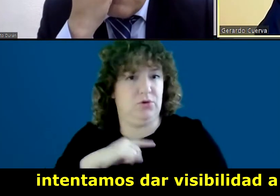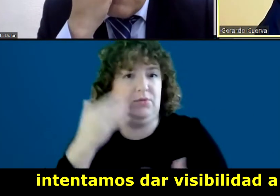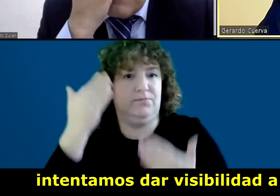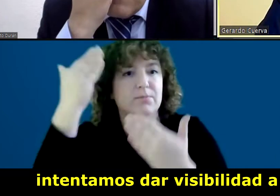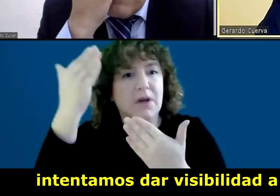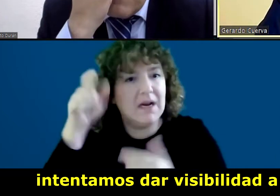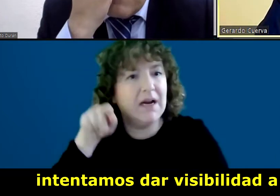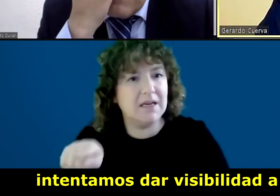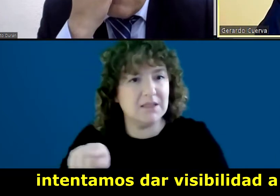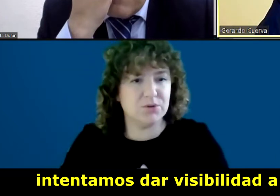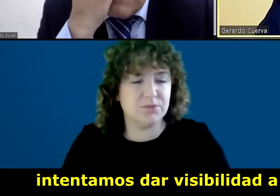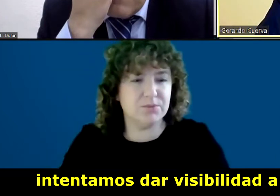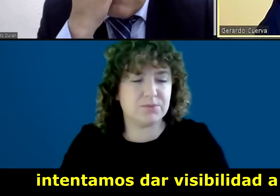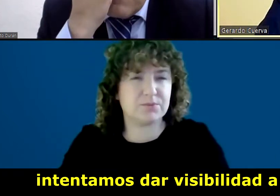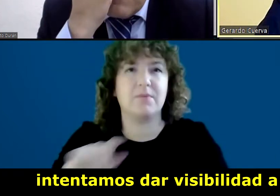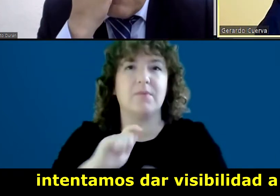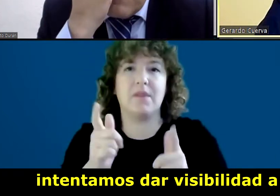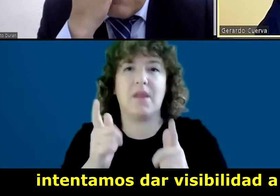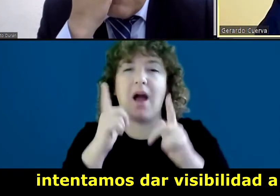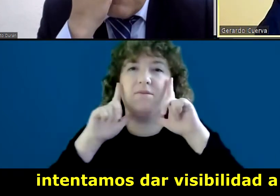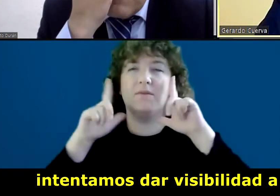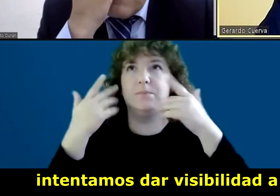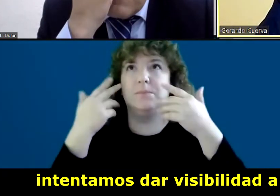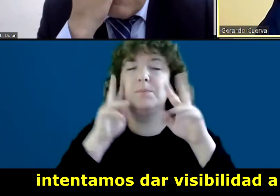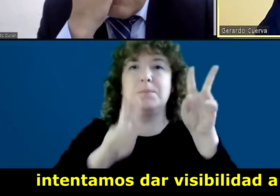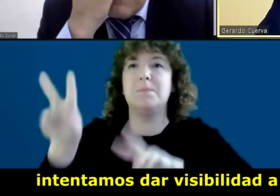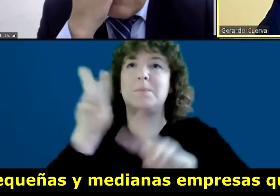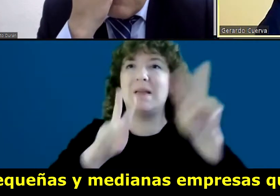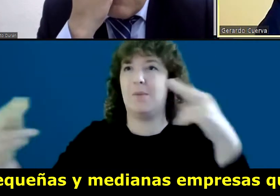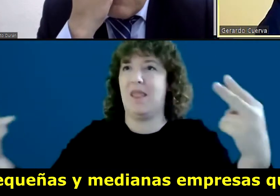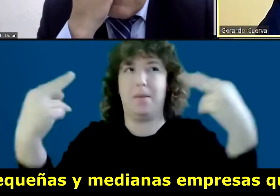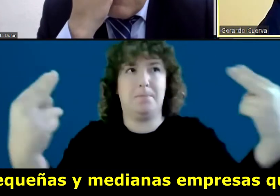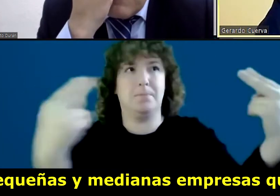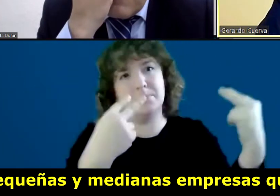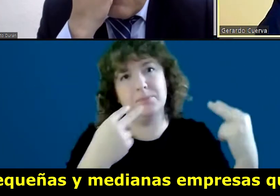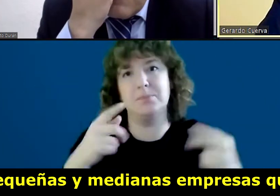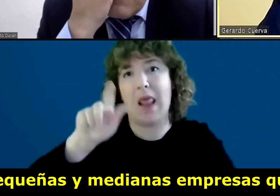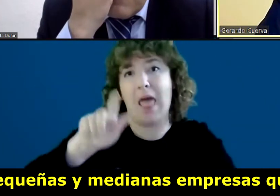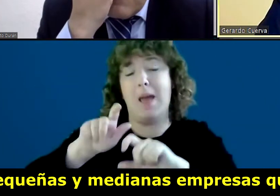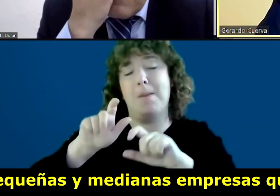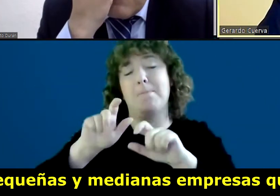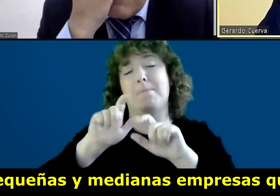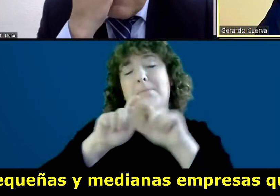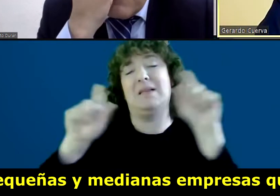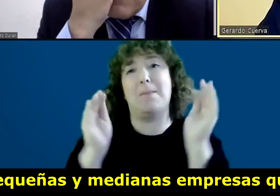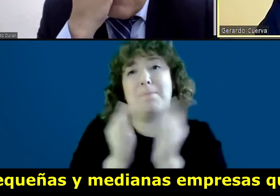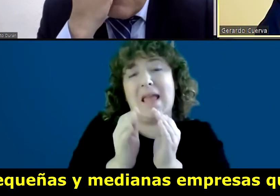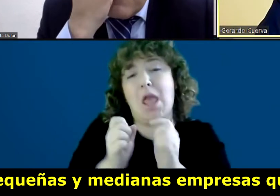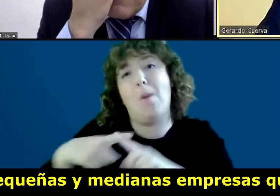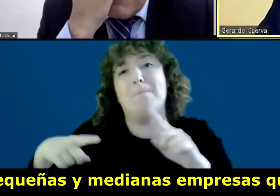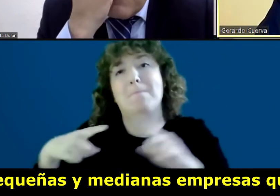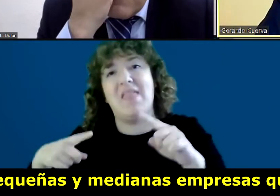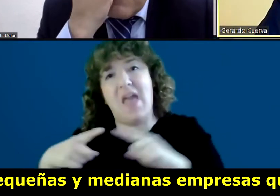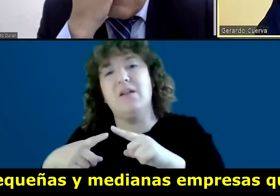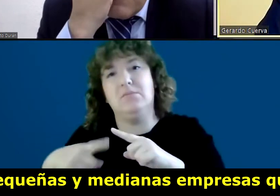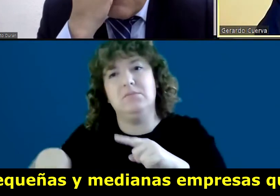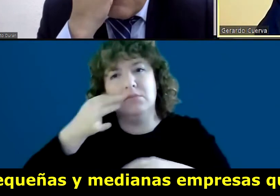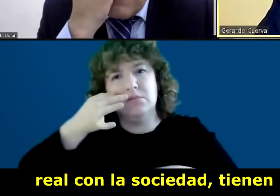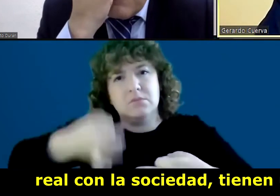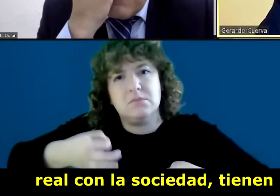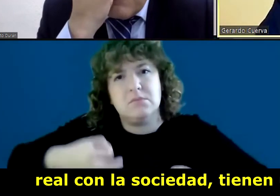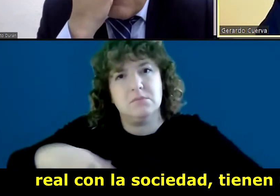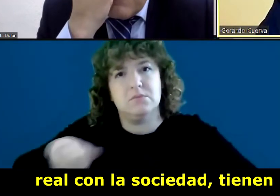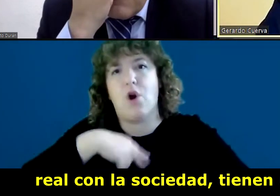Intentamos dar visibilidad a aquellas empresas, aquellas pequeñas medianas empresas que realmente tienen un